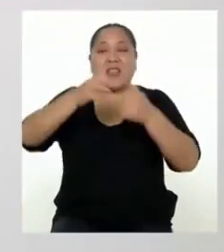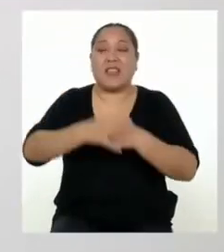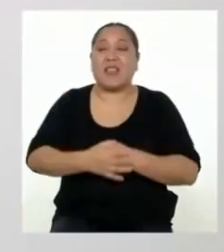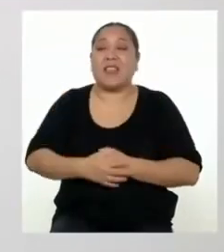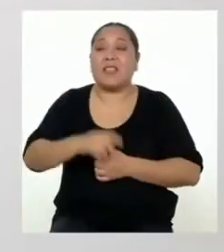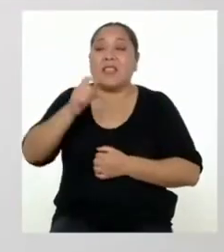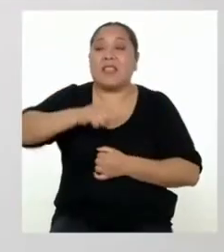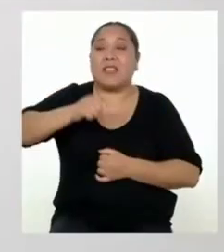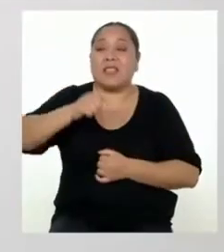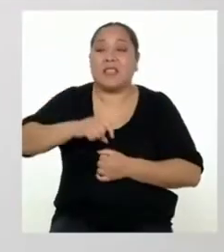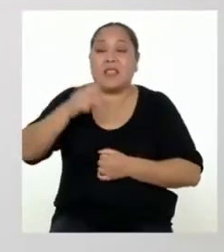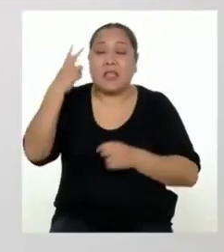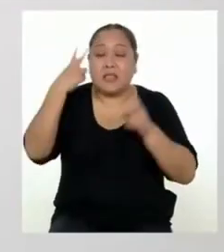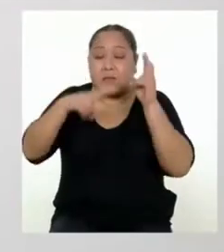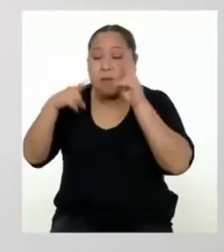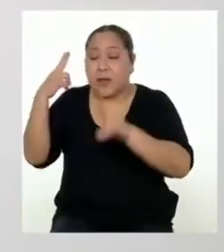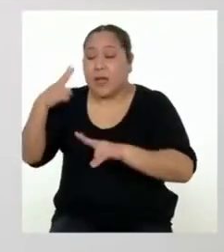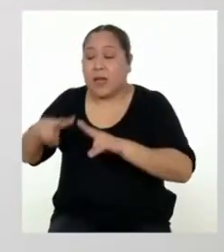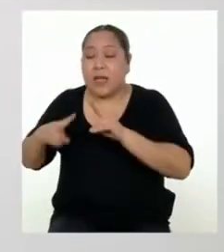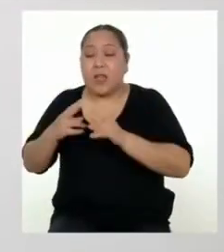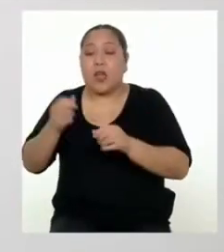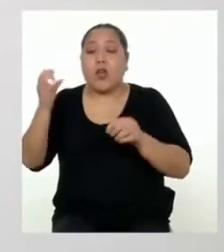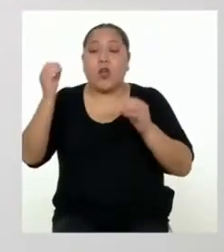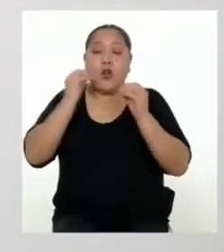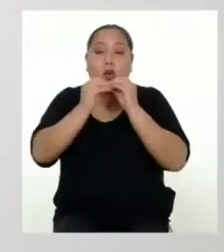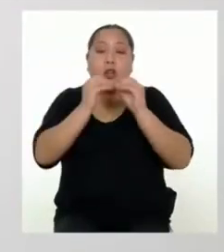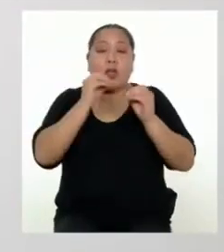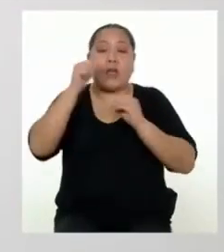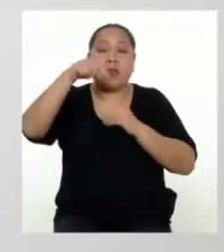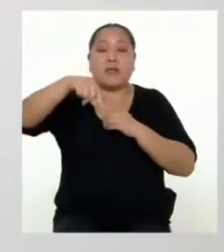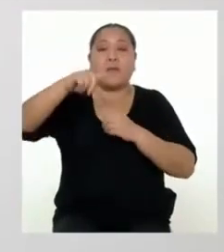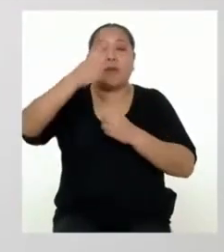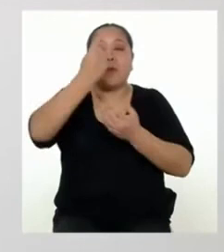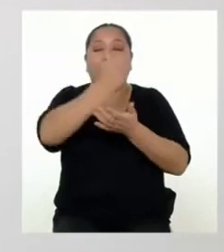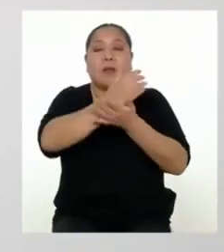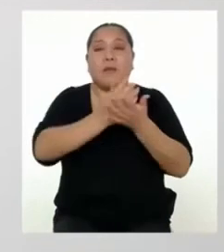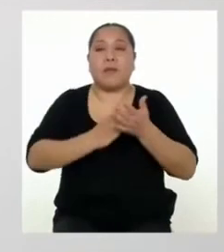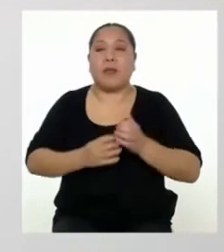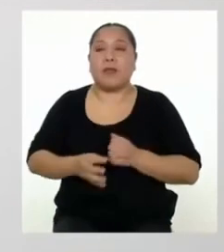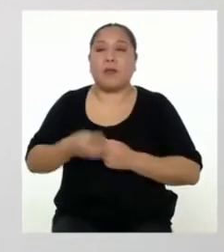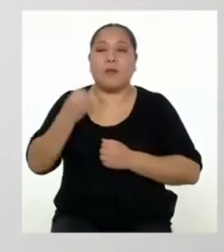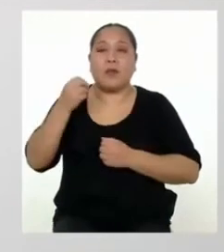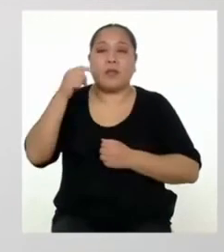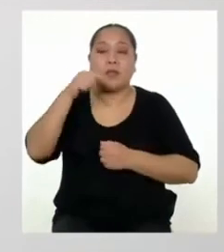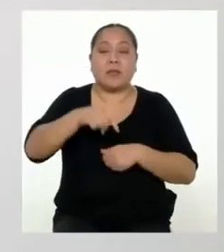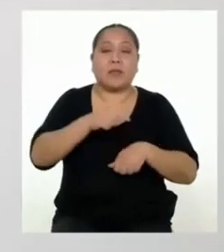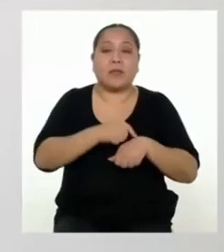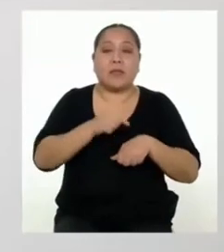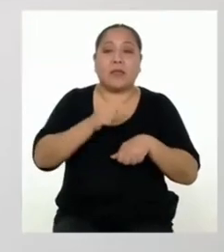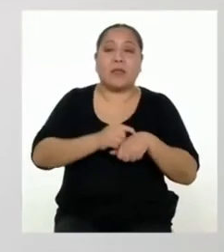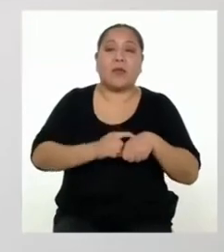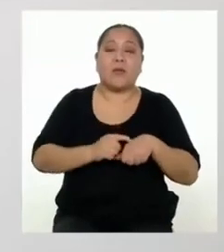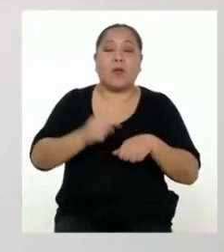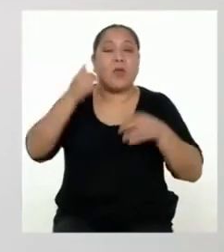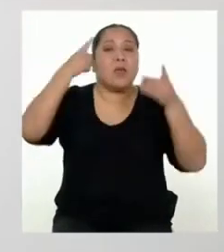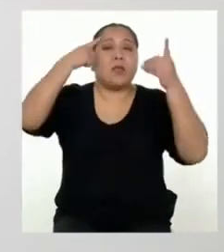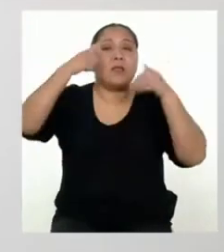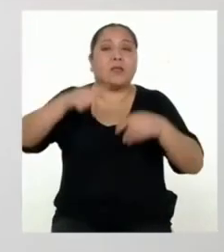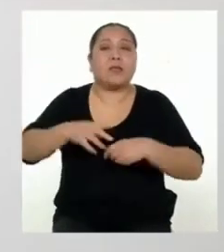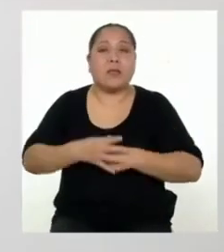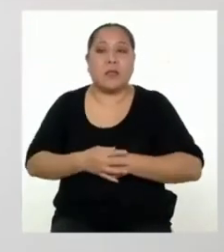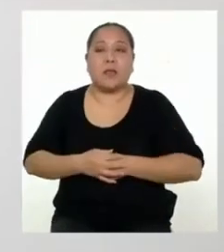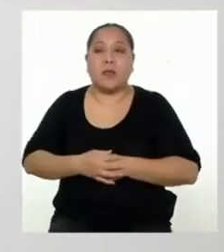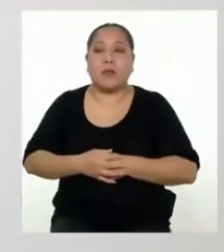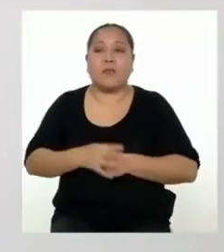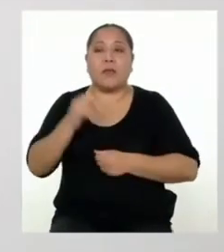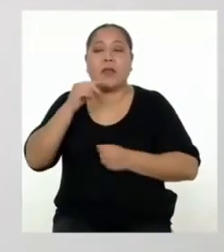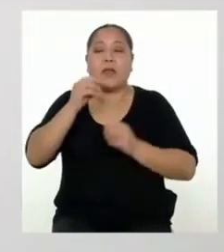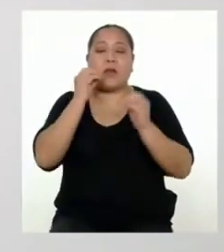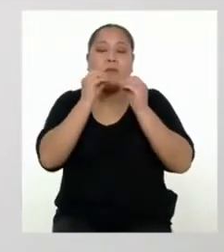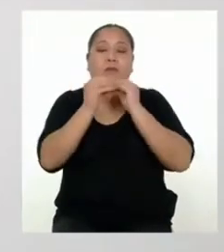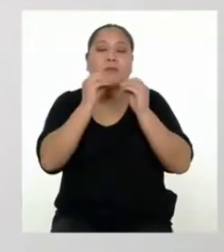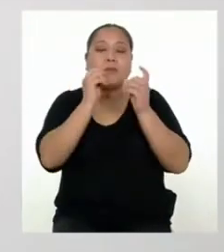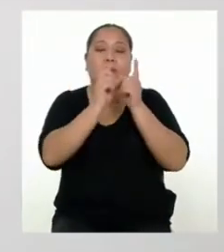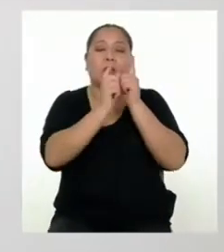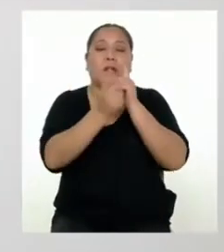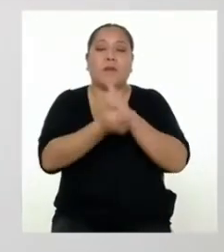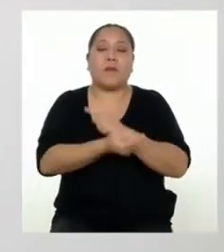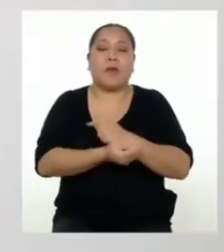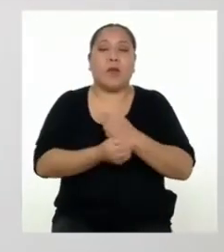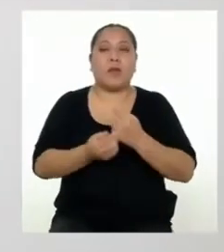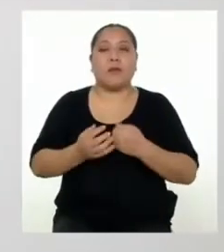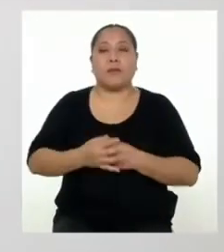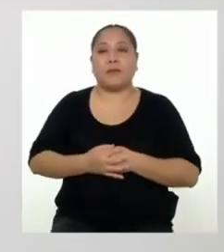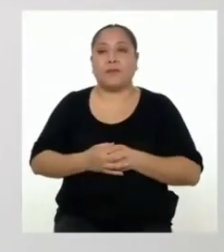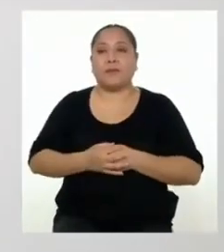Es necesario revisar y corregir esta primera versión porque es el momento de tomar decisiones para su modificación